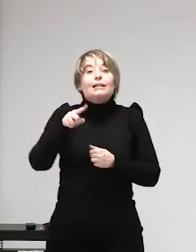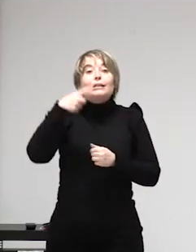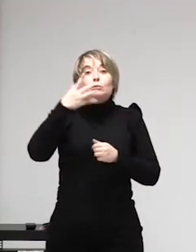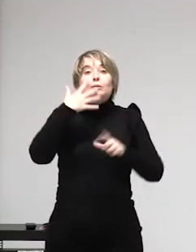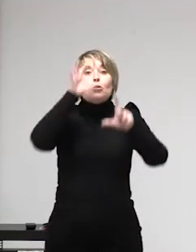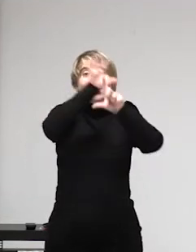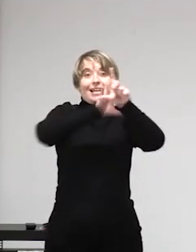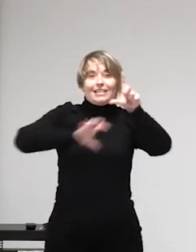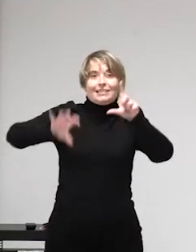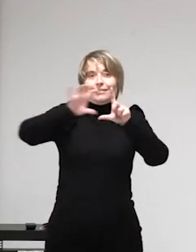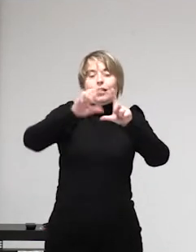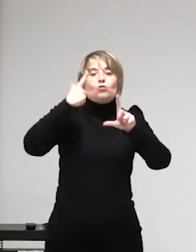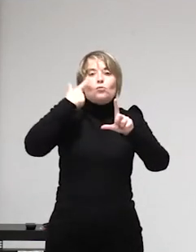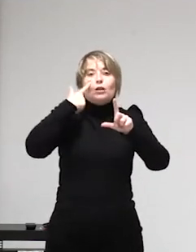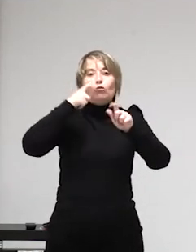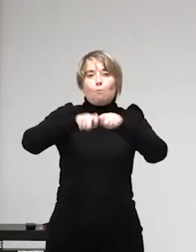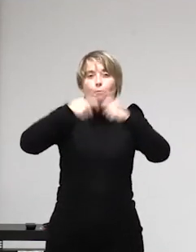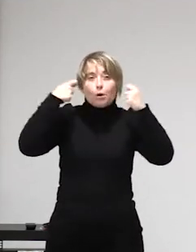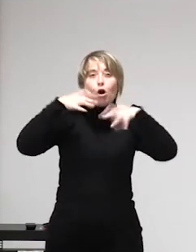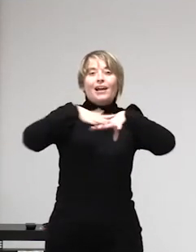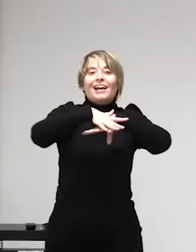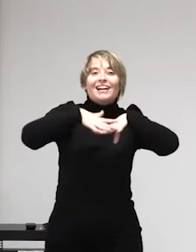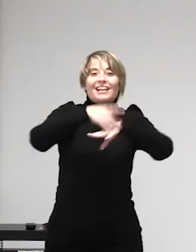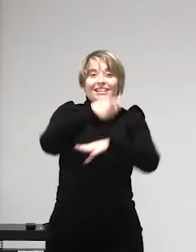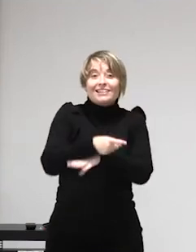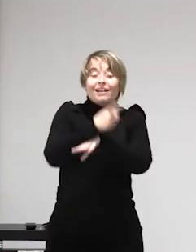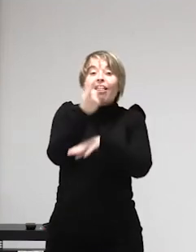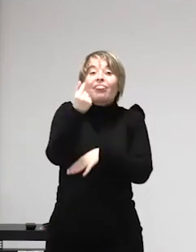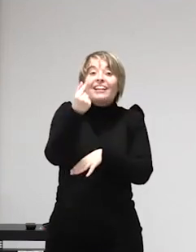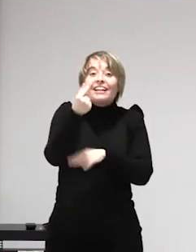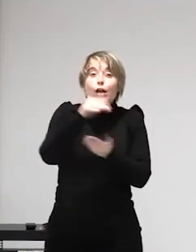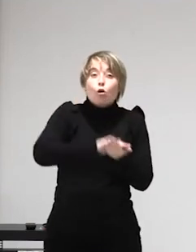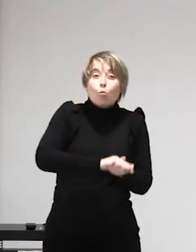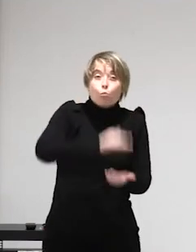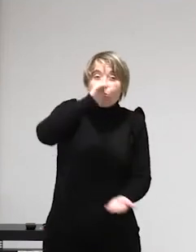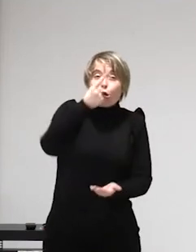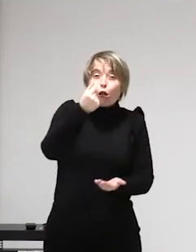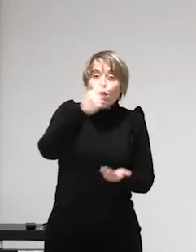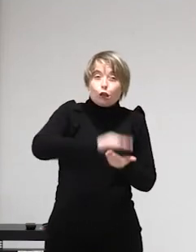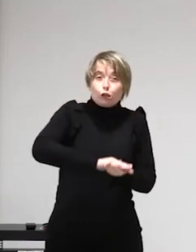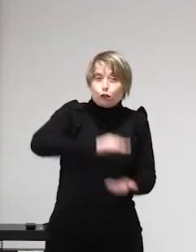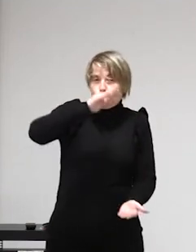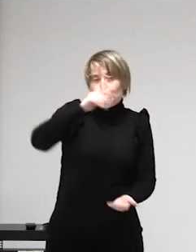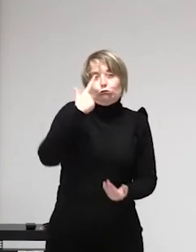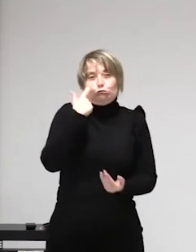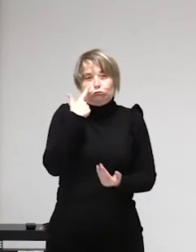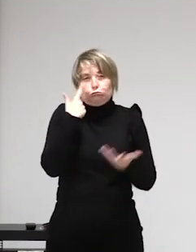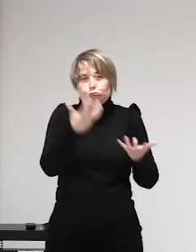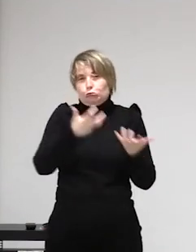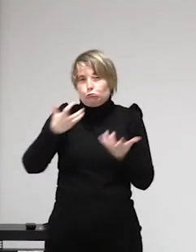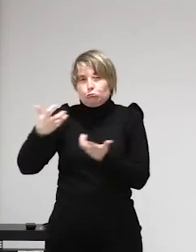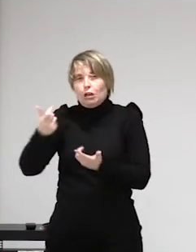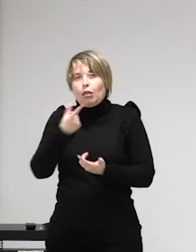clandestinidad de acuerdo entonces lo que hay que hacer es para empezar garantizar